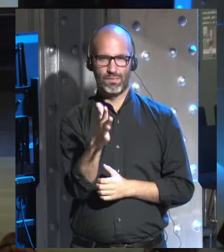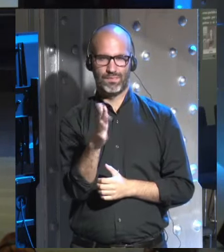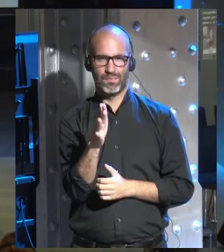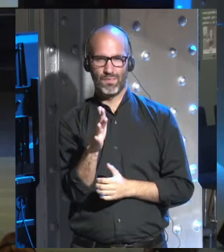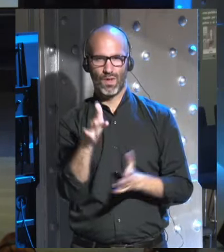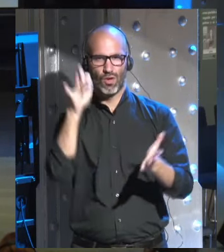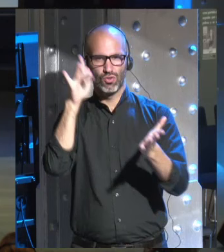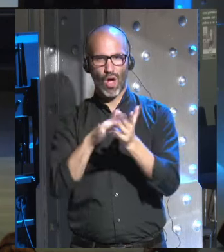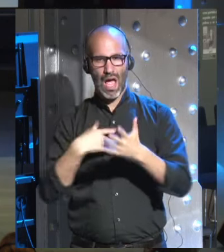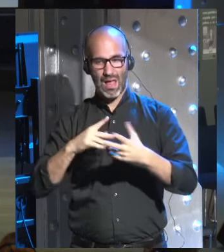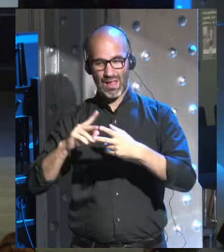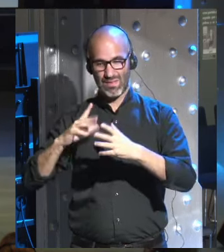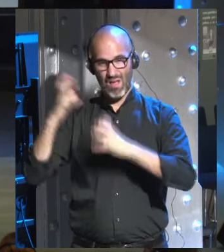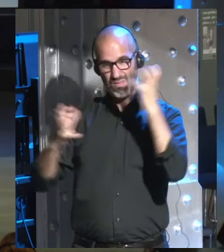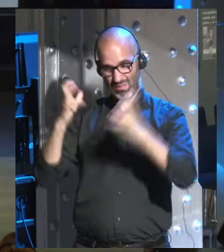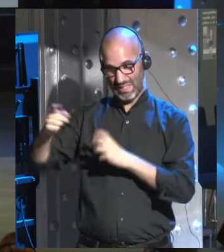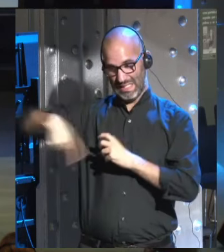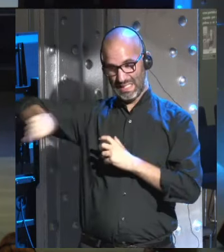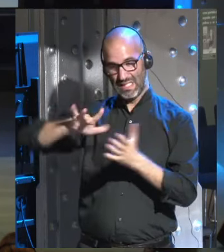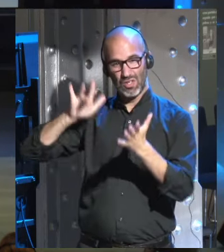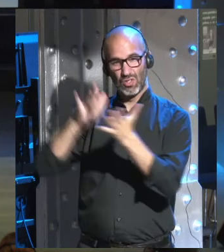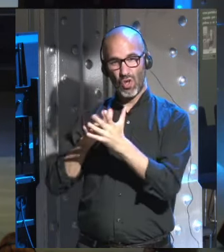pequeños cambios genéticos en el ADN,